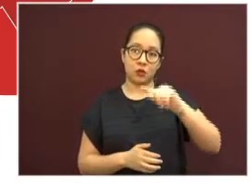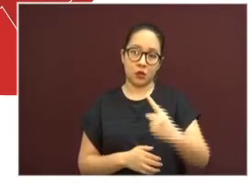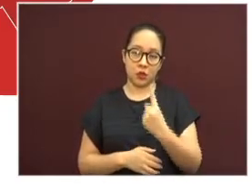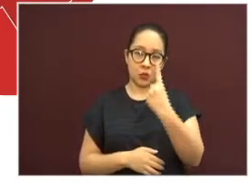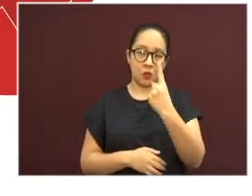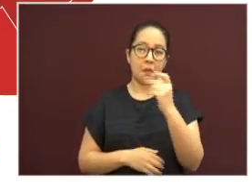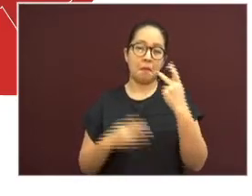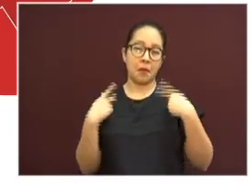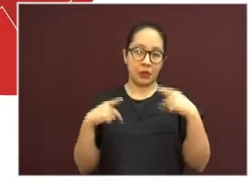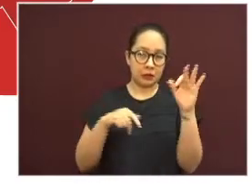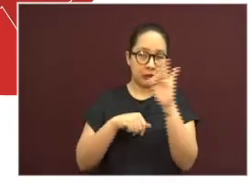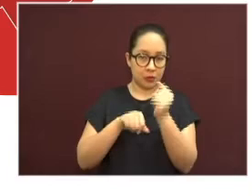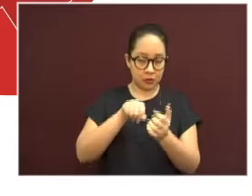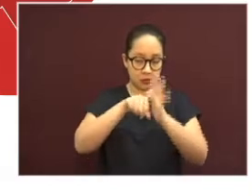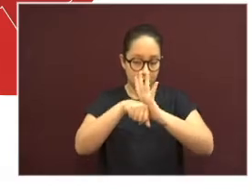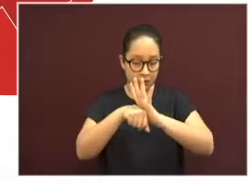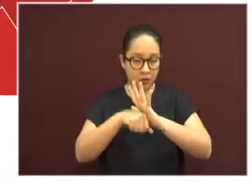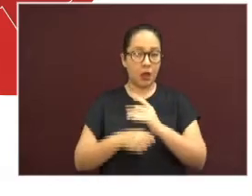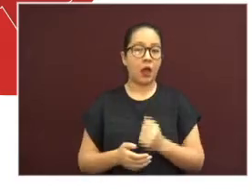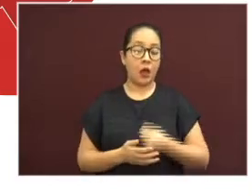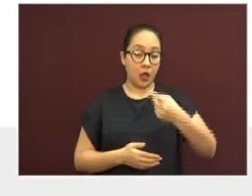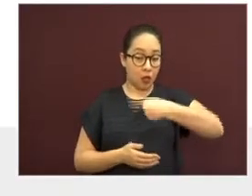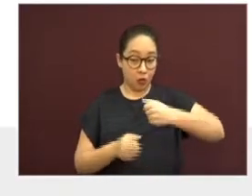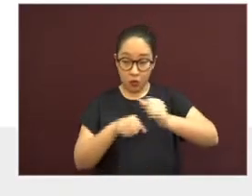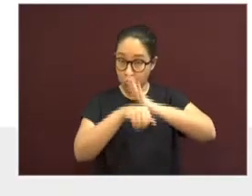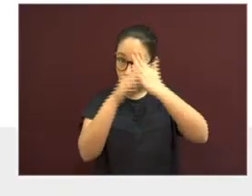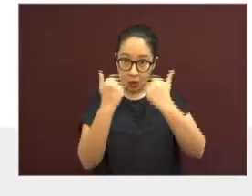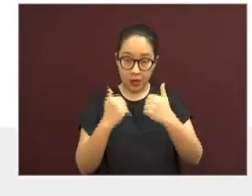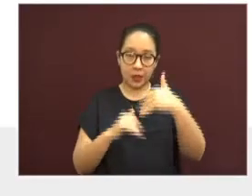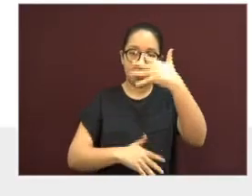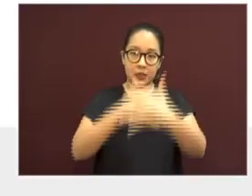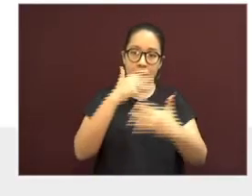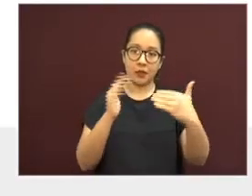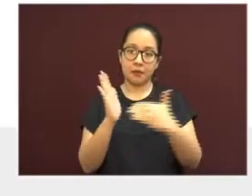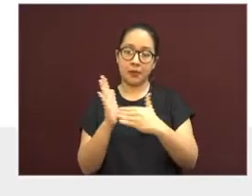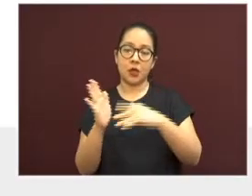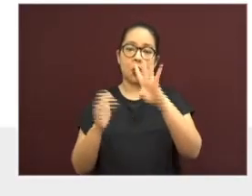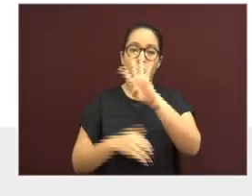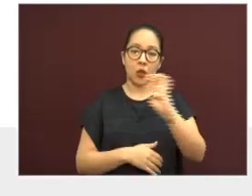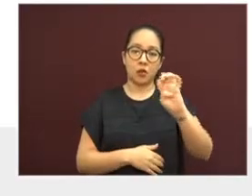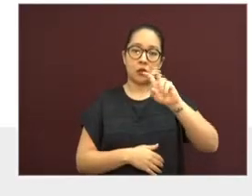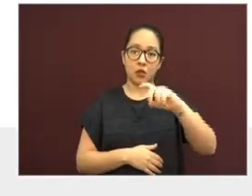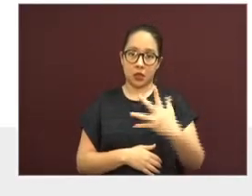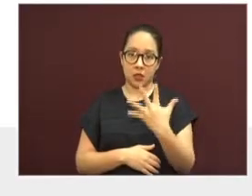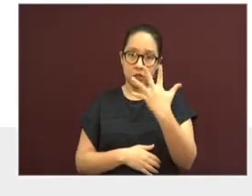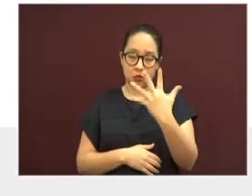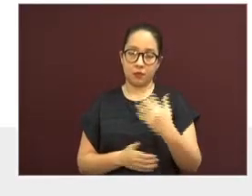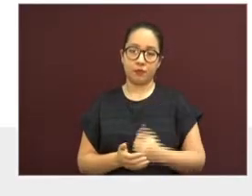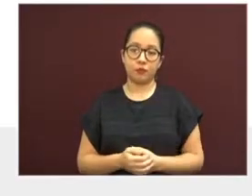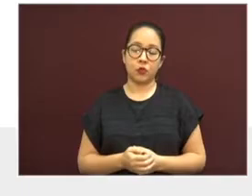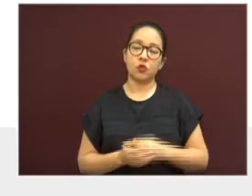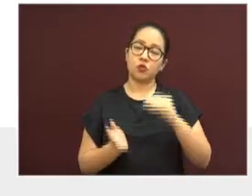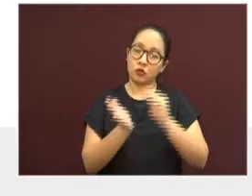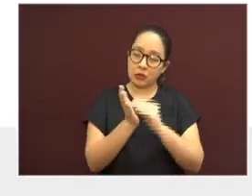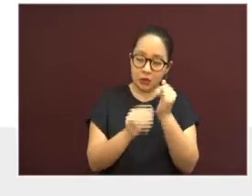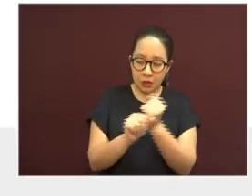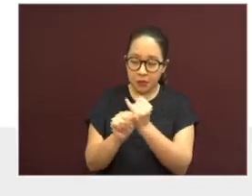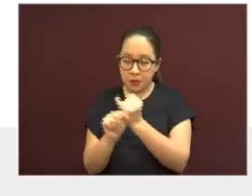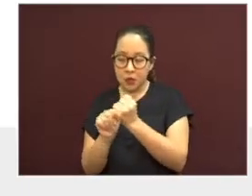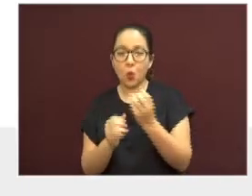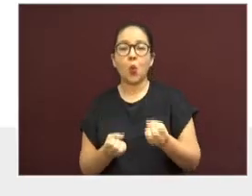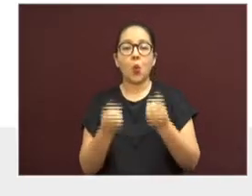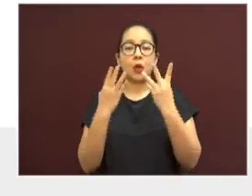sospechosos, con resultado negativo 15,435. En investigación aún se encuentran